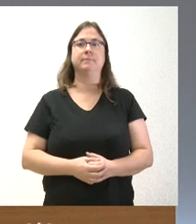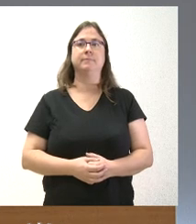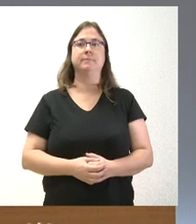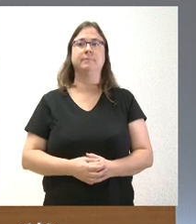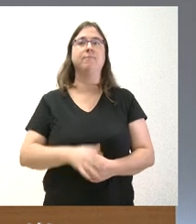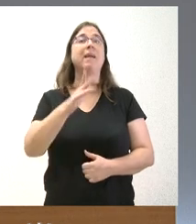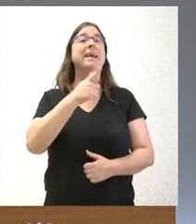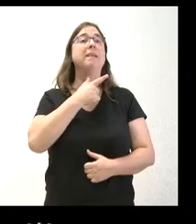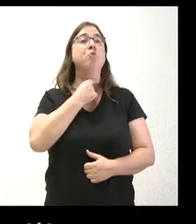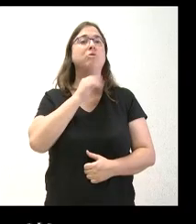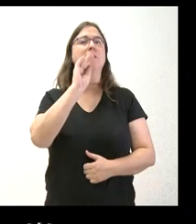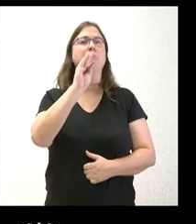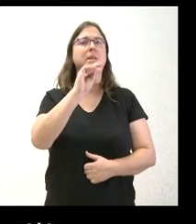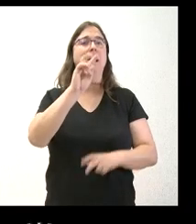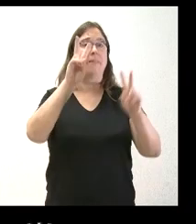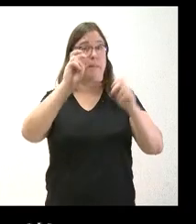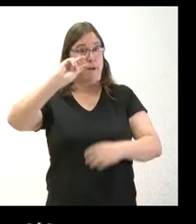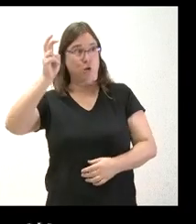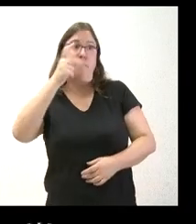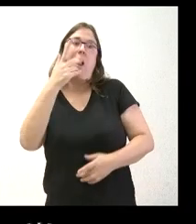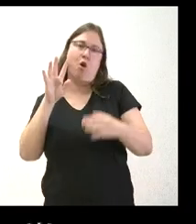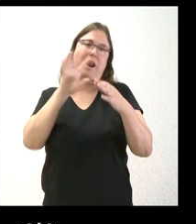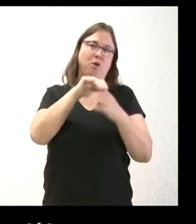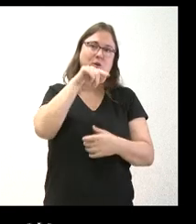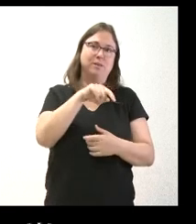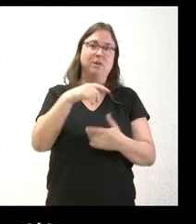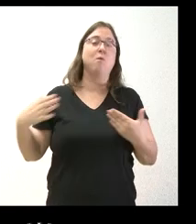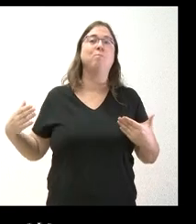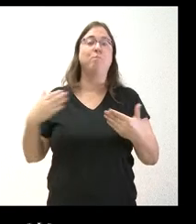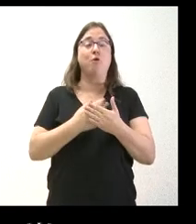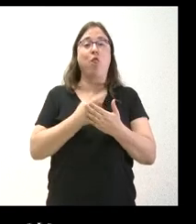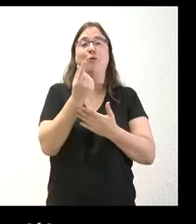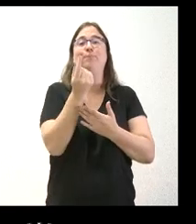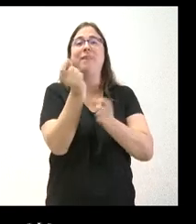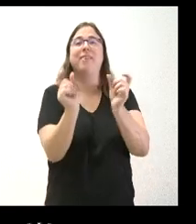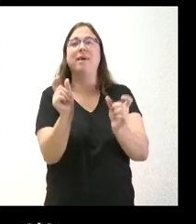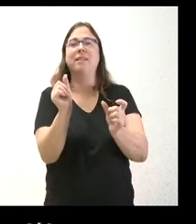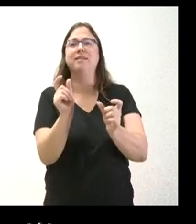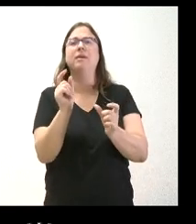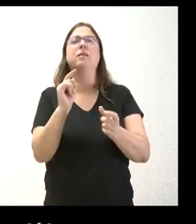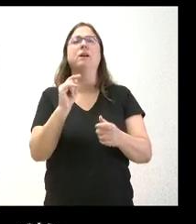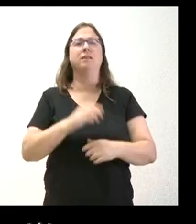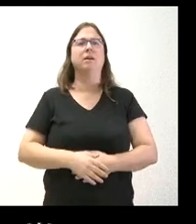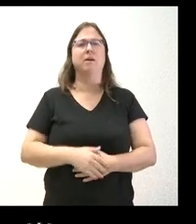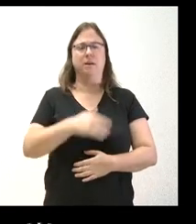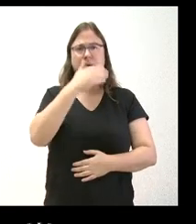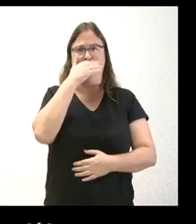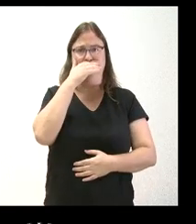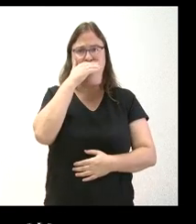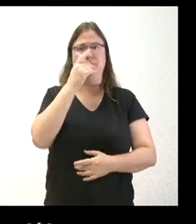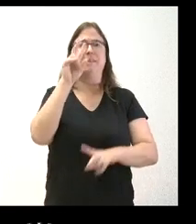Me gustaría preguntarle sobre otro asunto, pero también relacionado con esto, porque todo va de cifras y números, que es el proyecto de presupuestos que